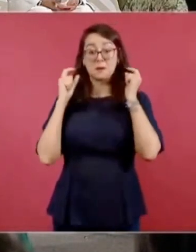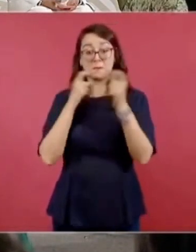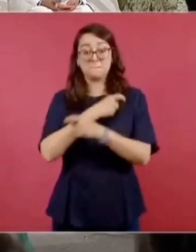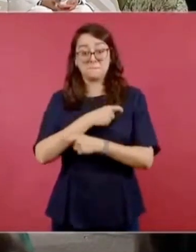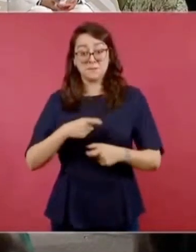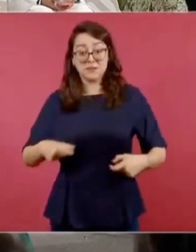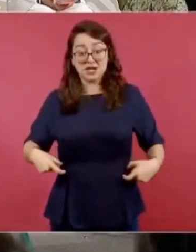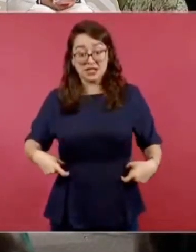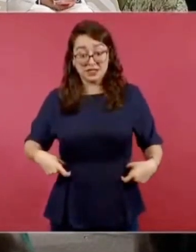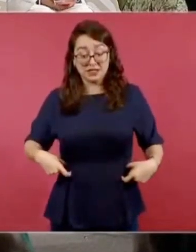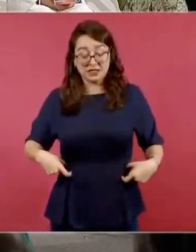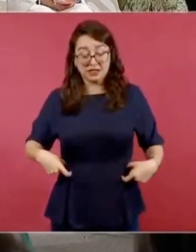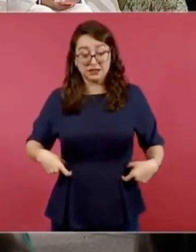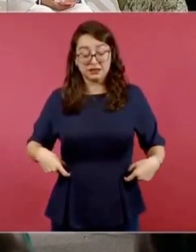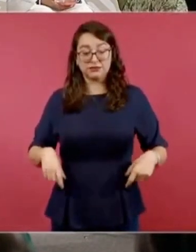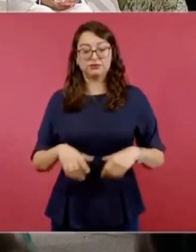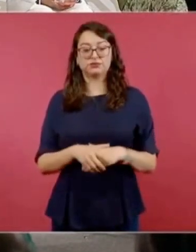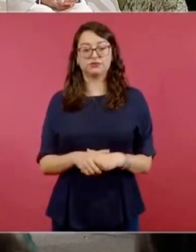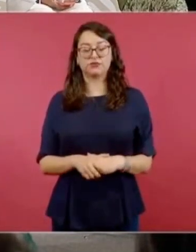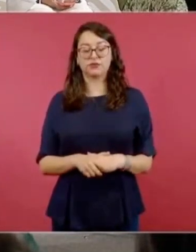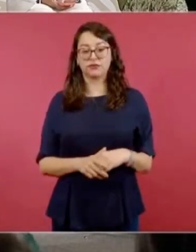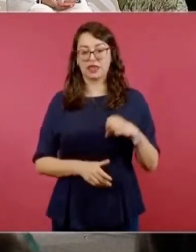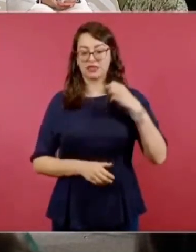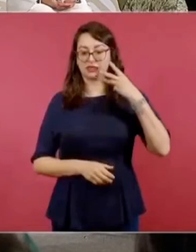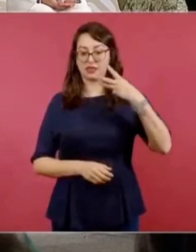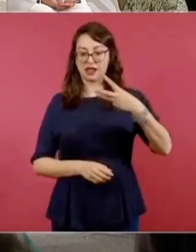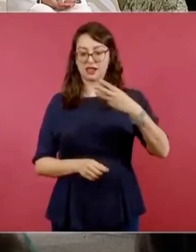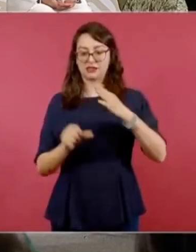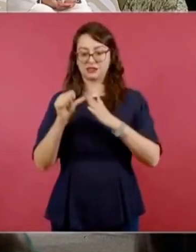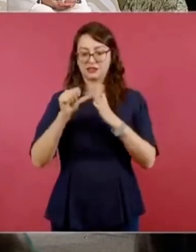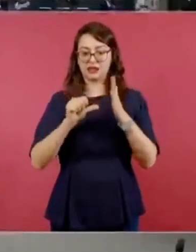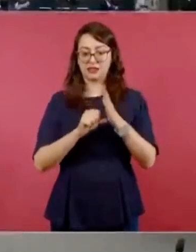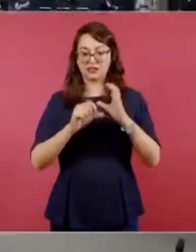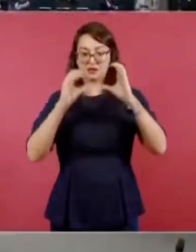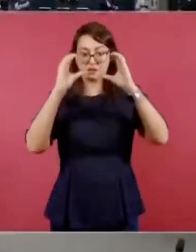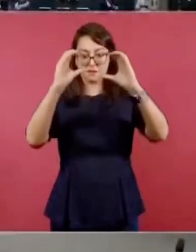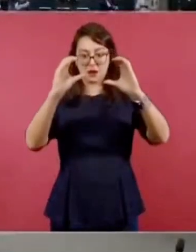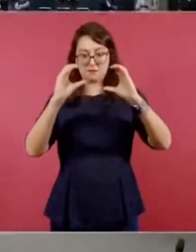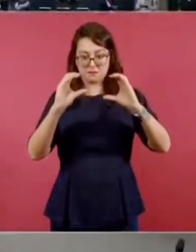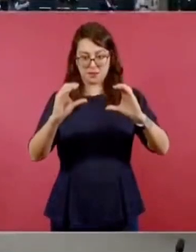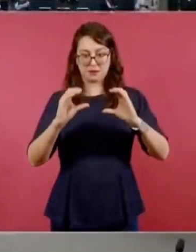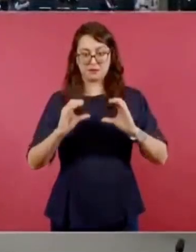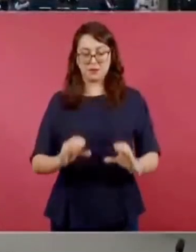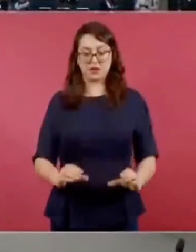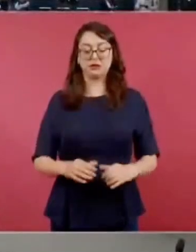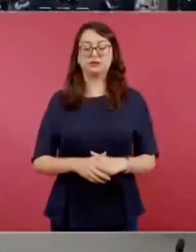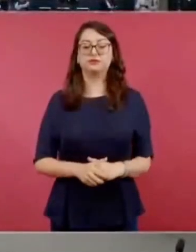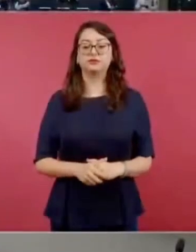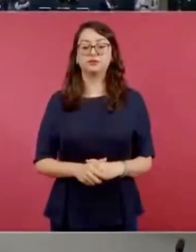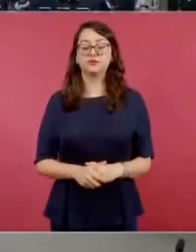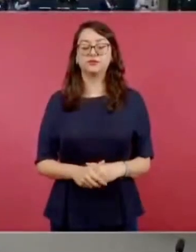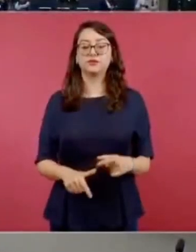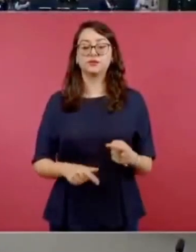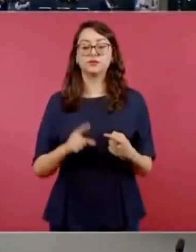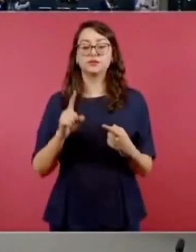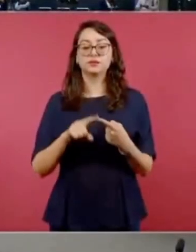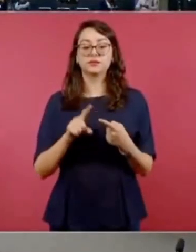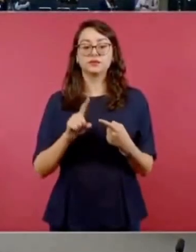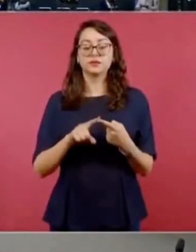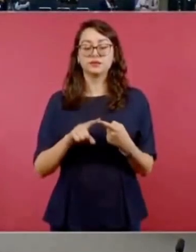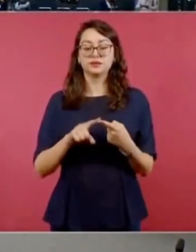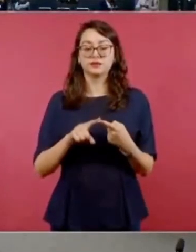tres artículos, decreto. Queda fuera de la ley